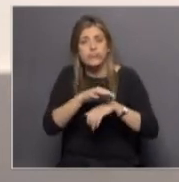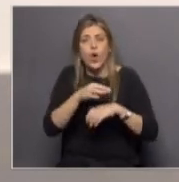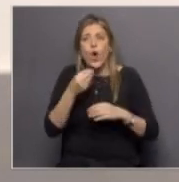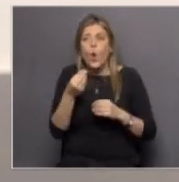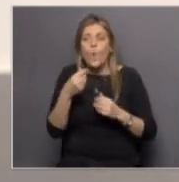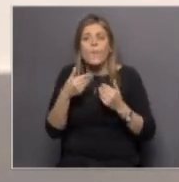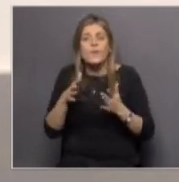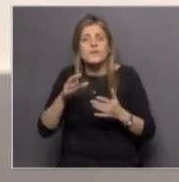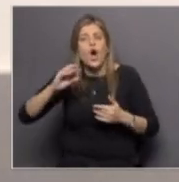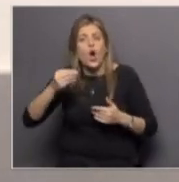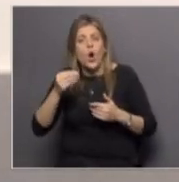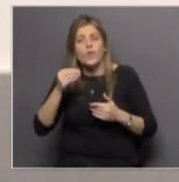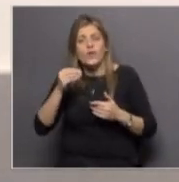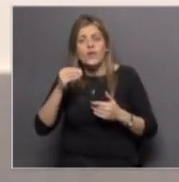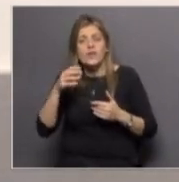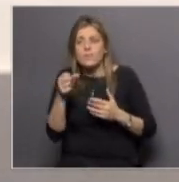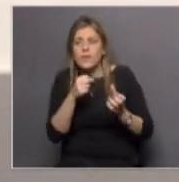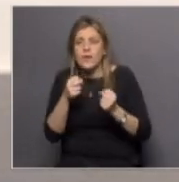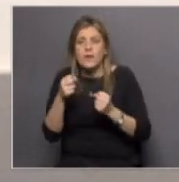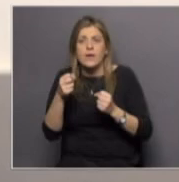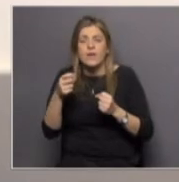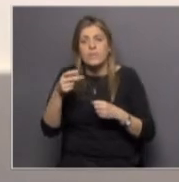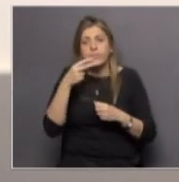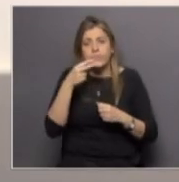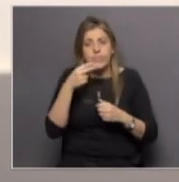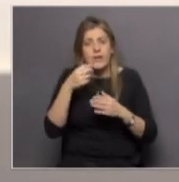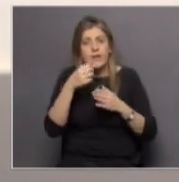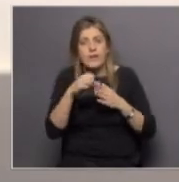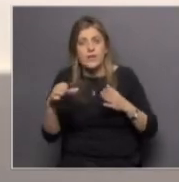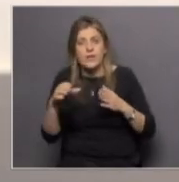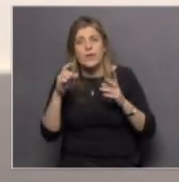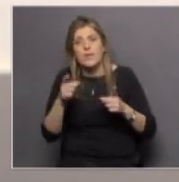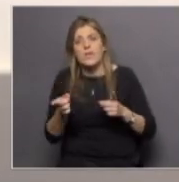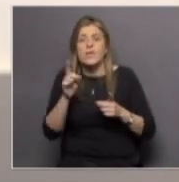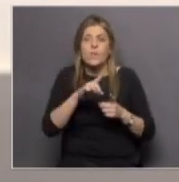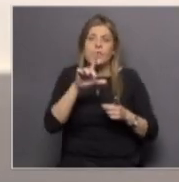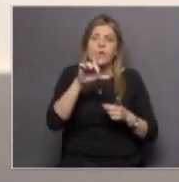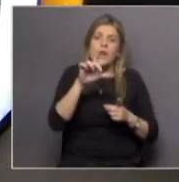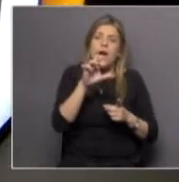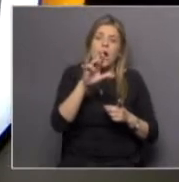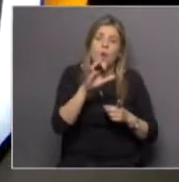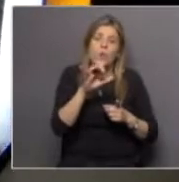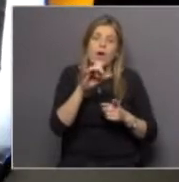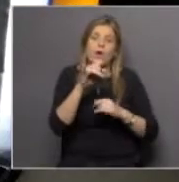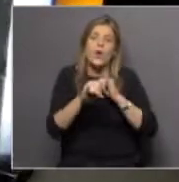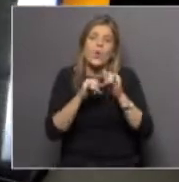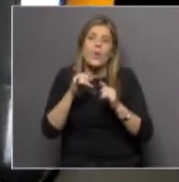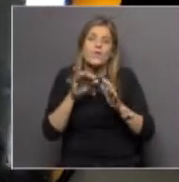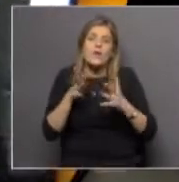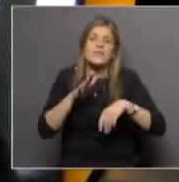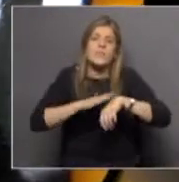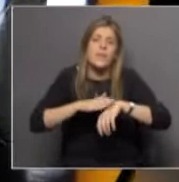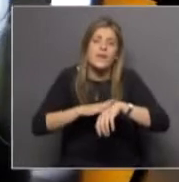de los jóvenes a este consumo y volvimos con Laura para contar para que nos cuenten qué está en este momento